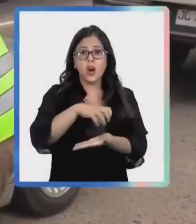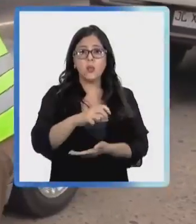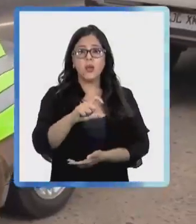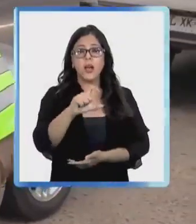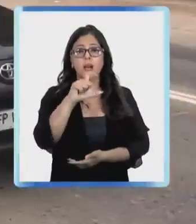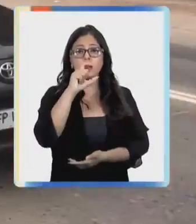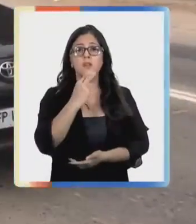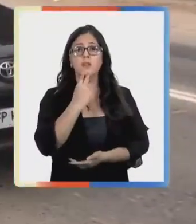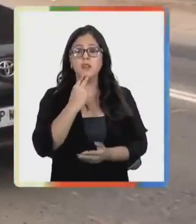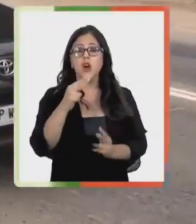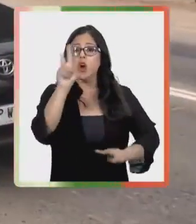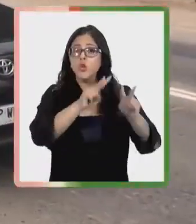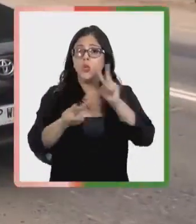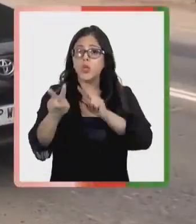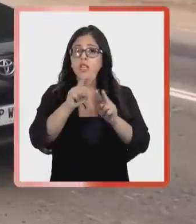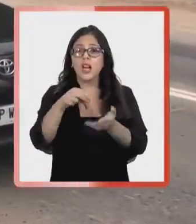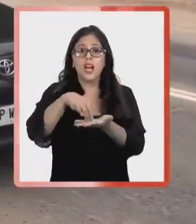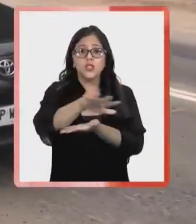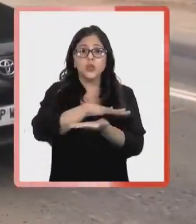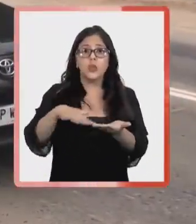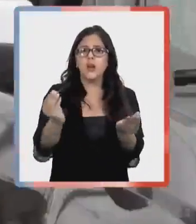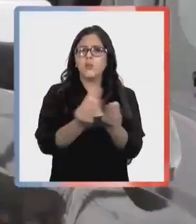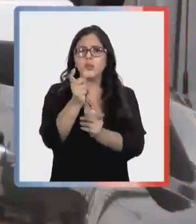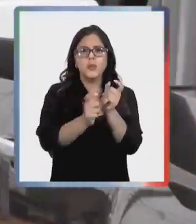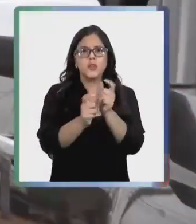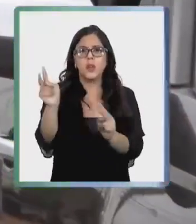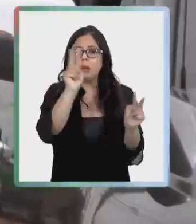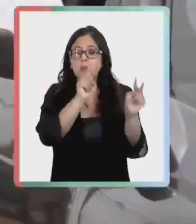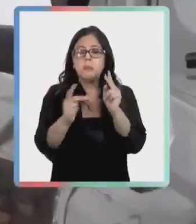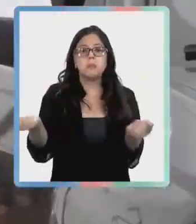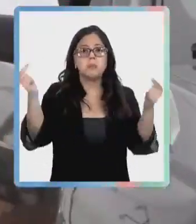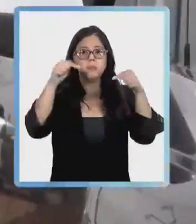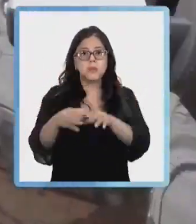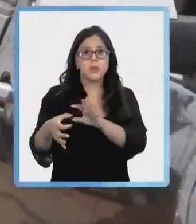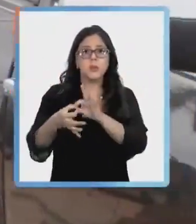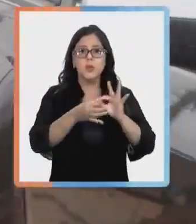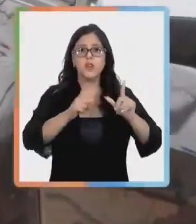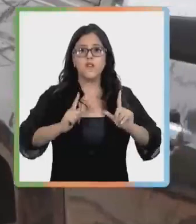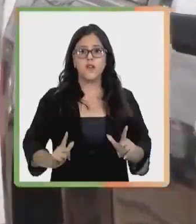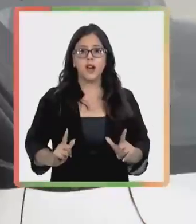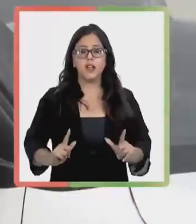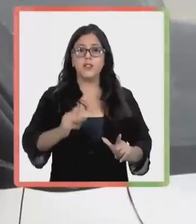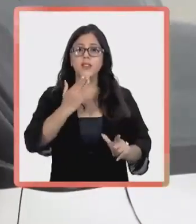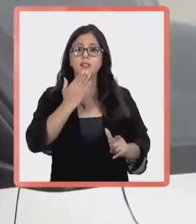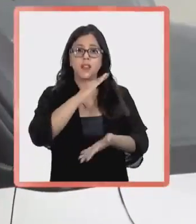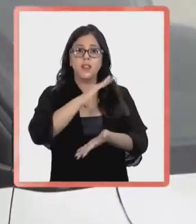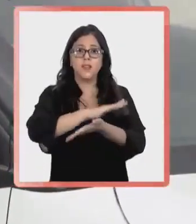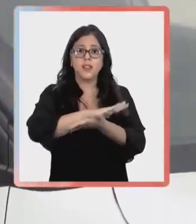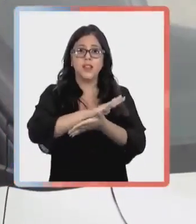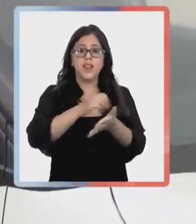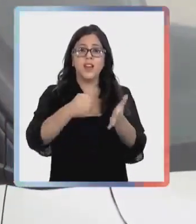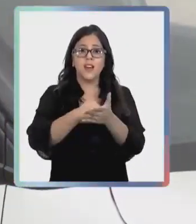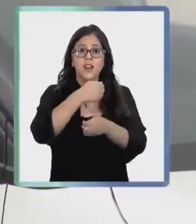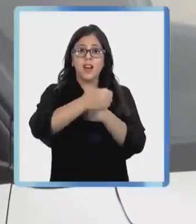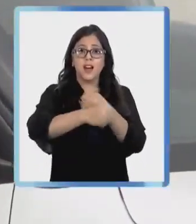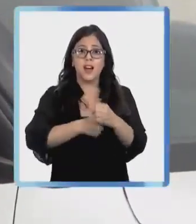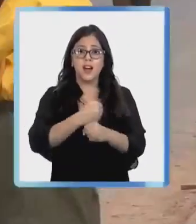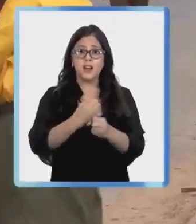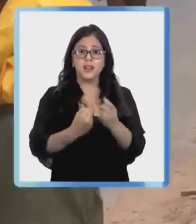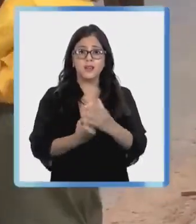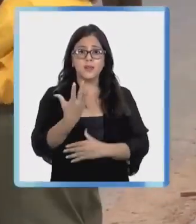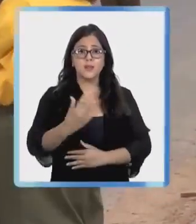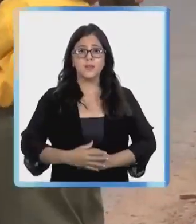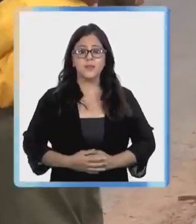turística ciudad que ha recibido ya miles de visitantes a causa de estas vacaciones y las fiestas de fin de año.